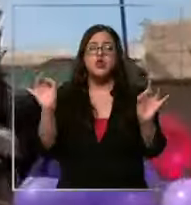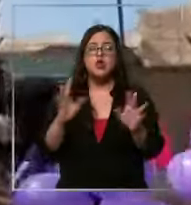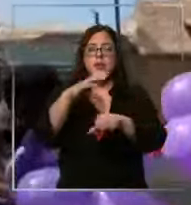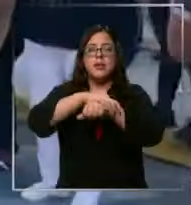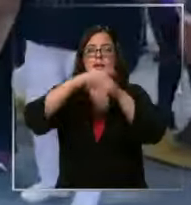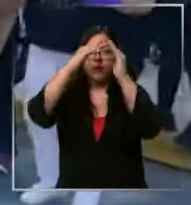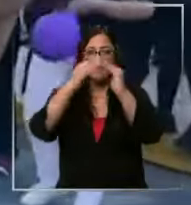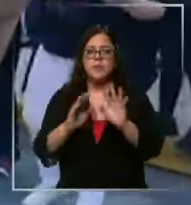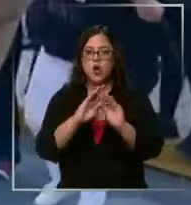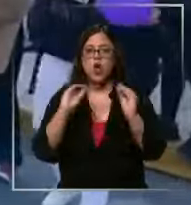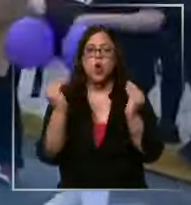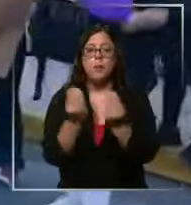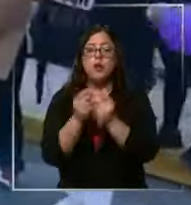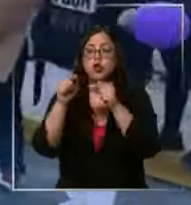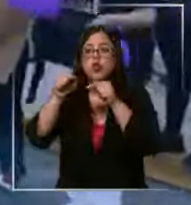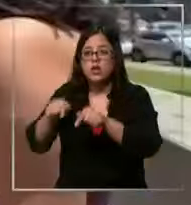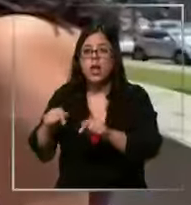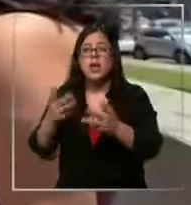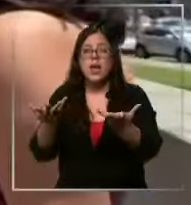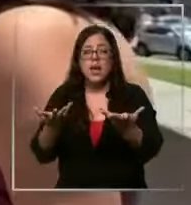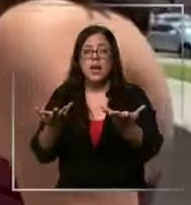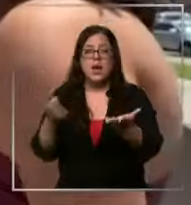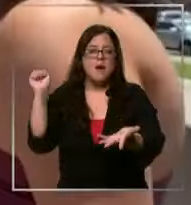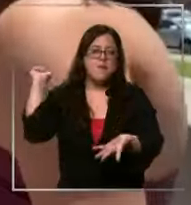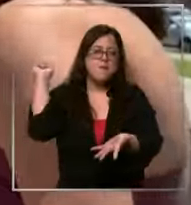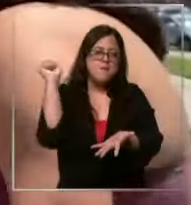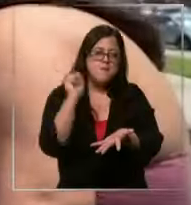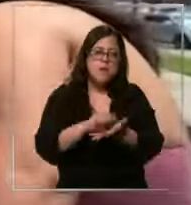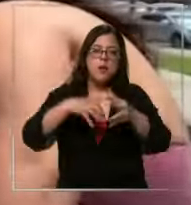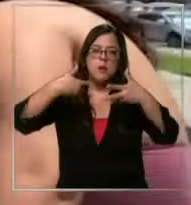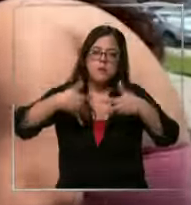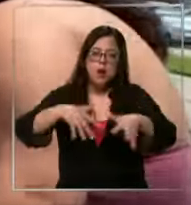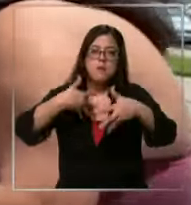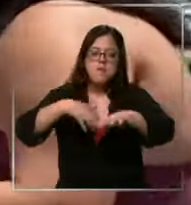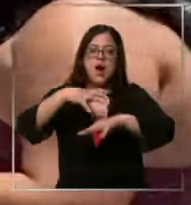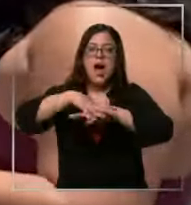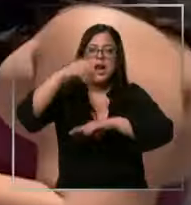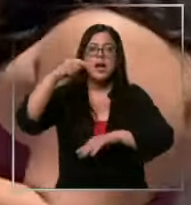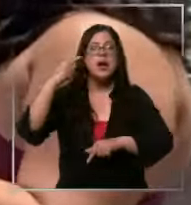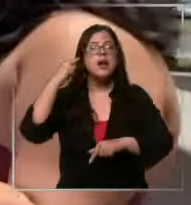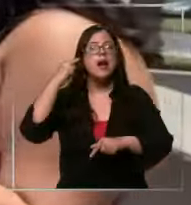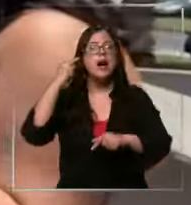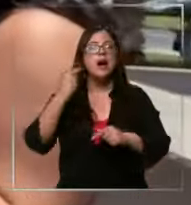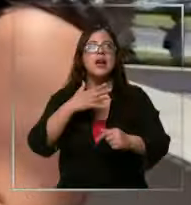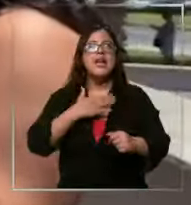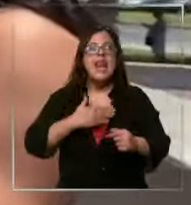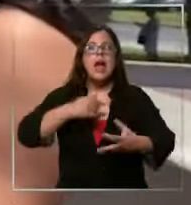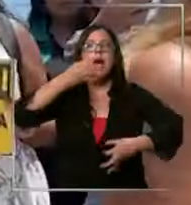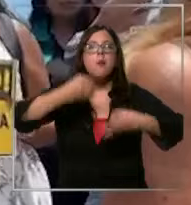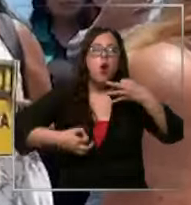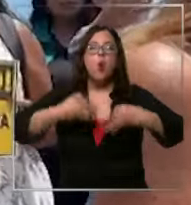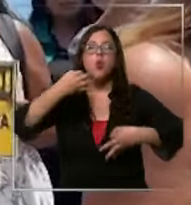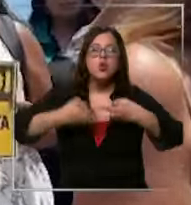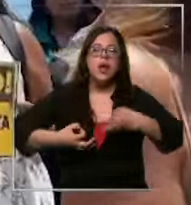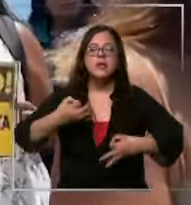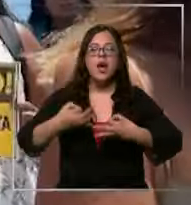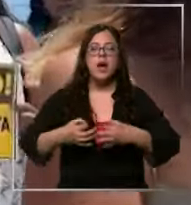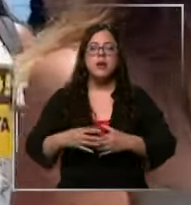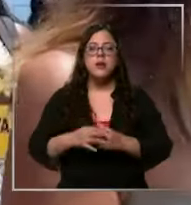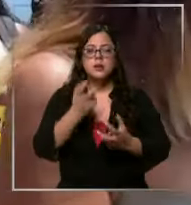domiciliario total, lo que desencadenó nuevas protestas en Arica. ¡Justicia! ¡Queremos justicia! Una